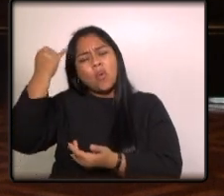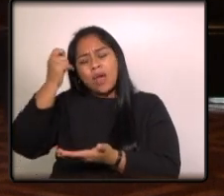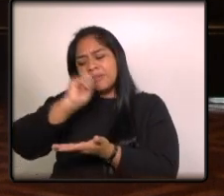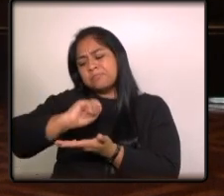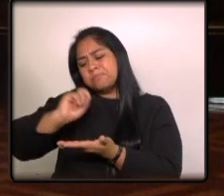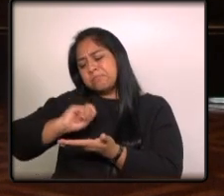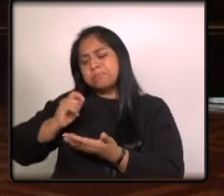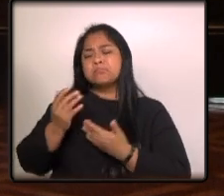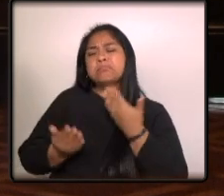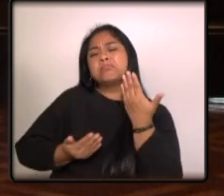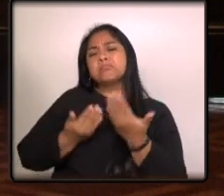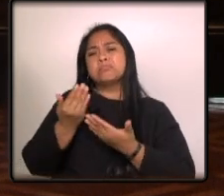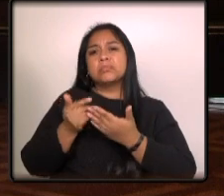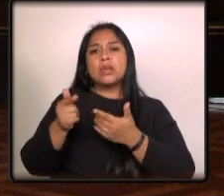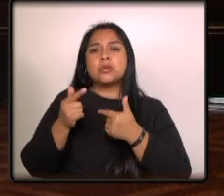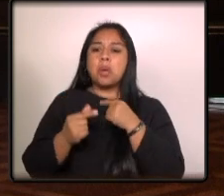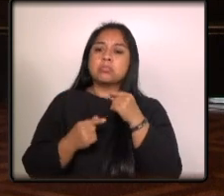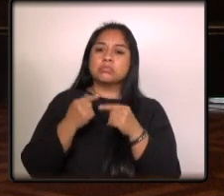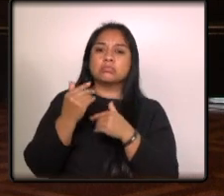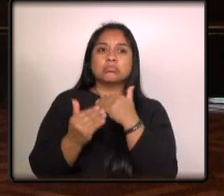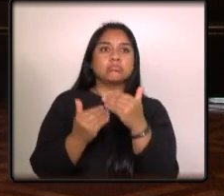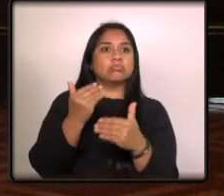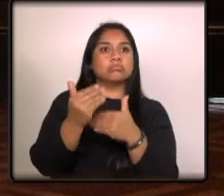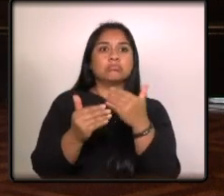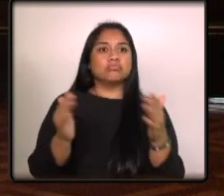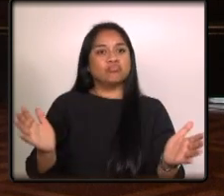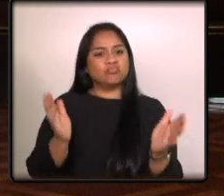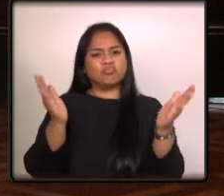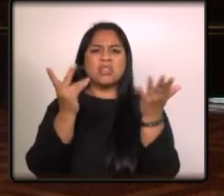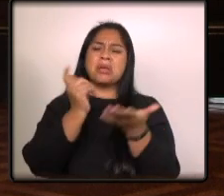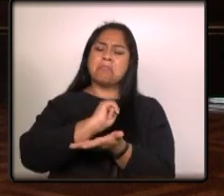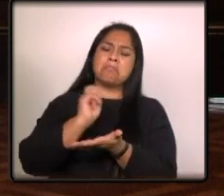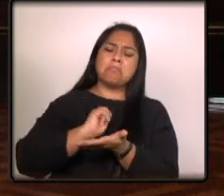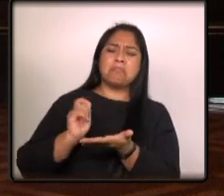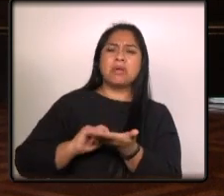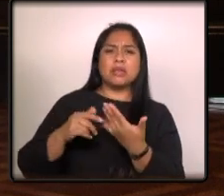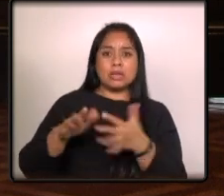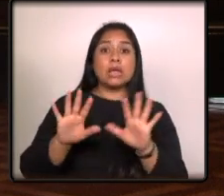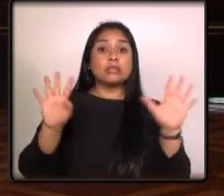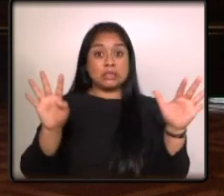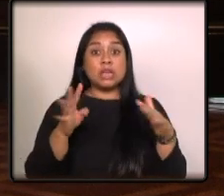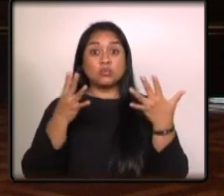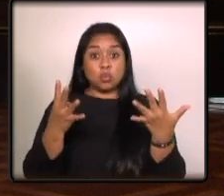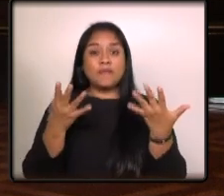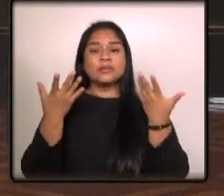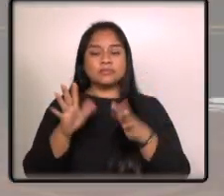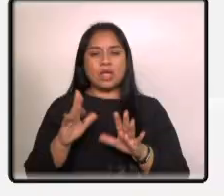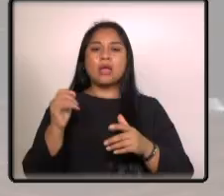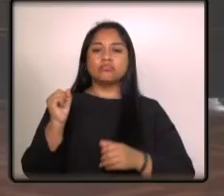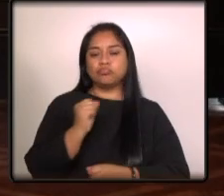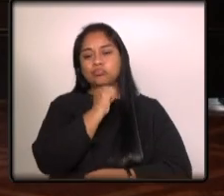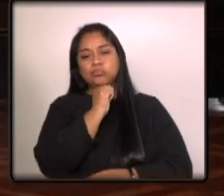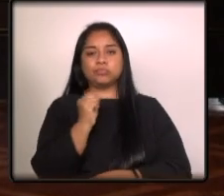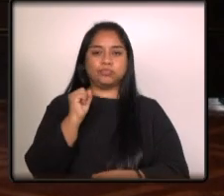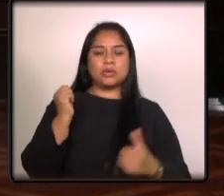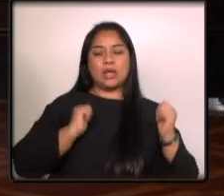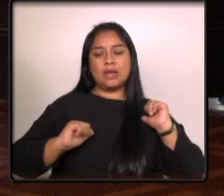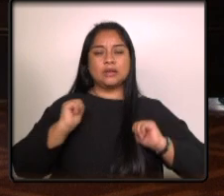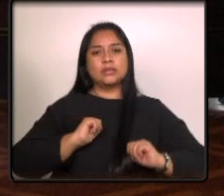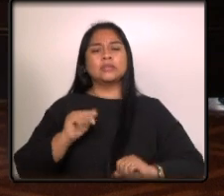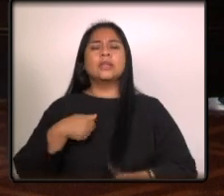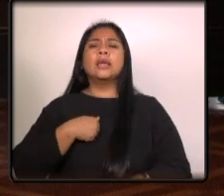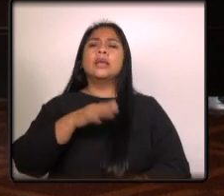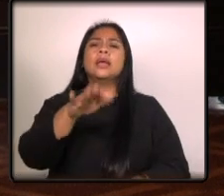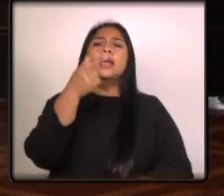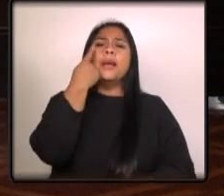poemas y así fue como empecé con escribir y a los 19 comencé la carrera artística pues mira mis